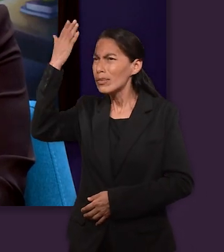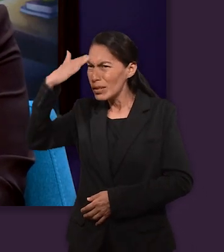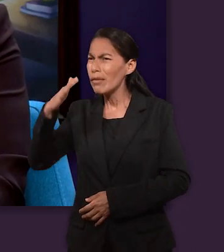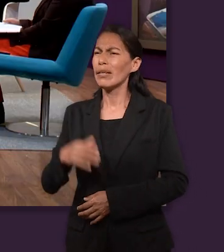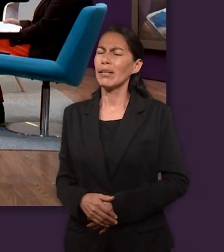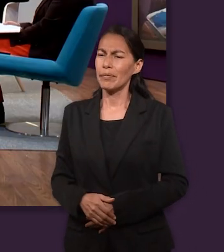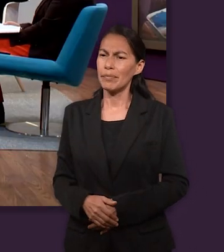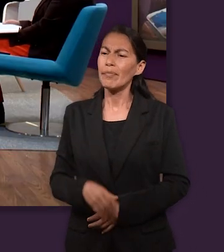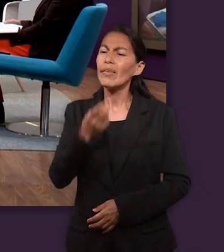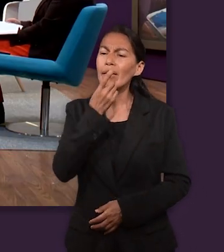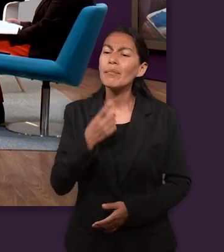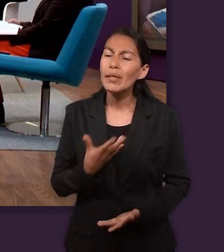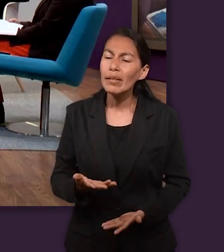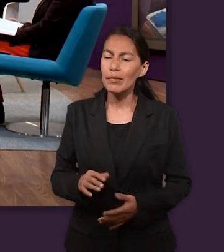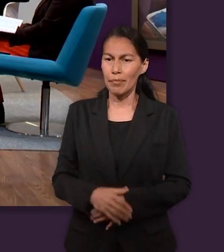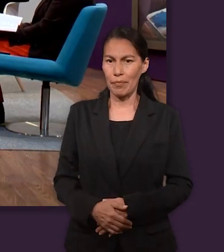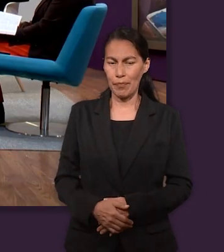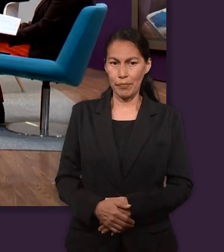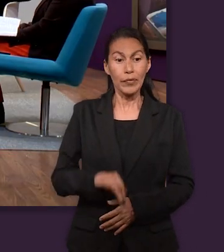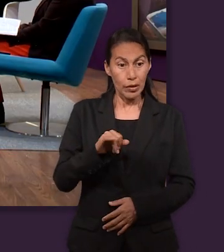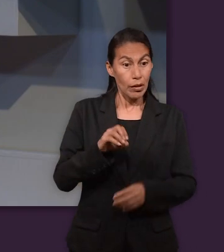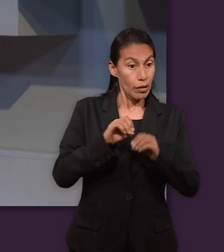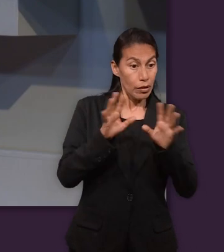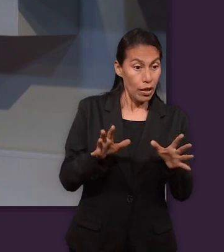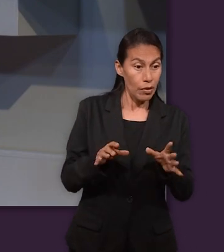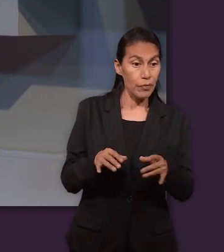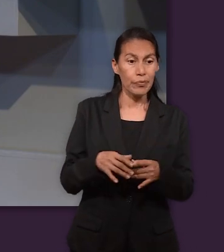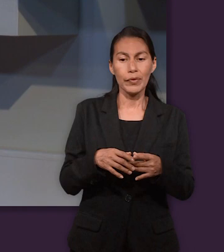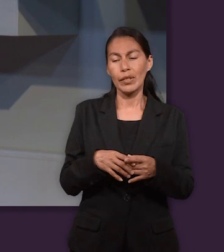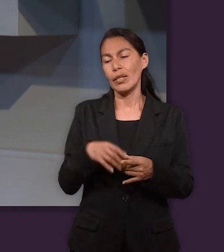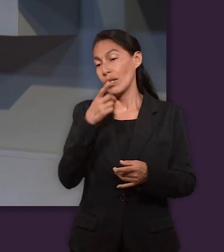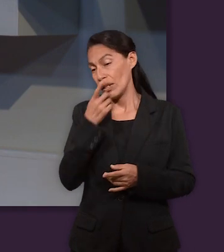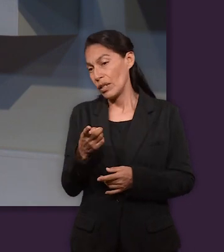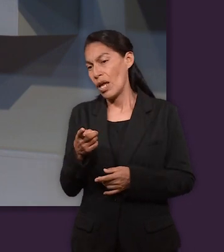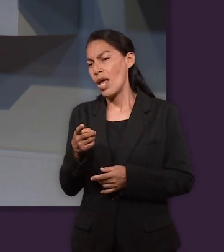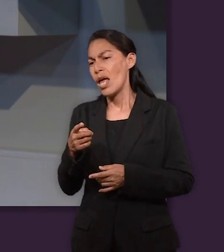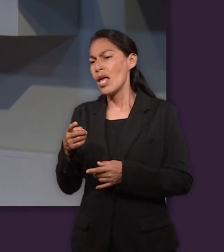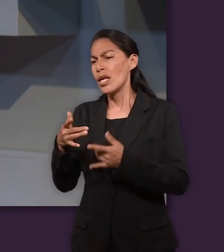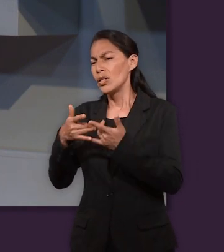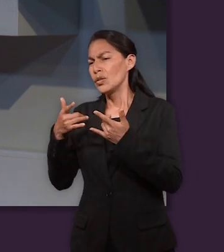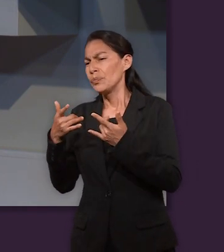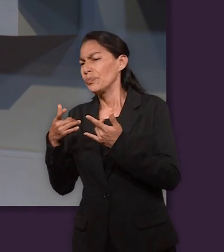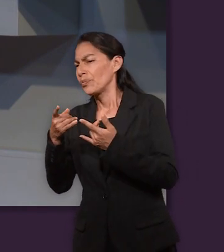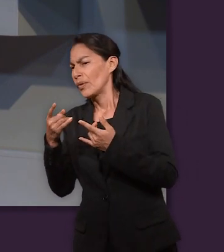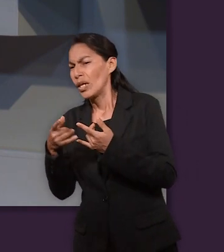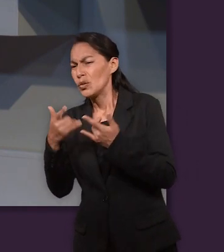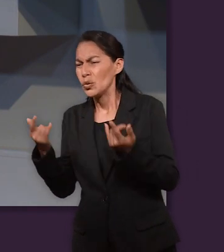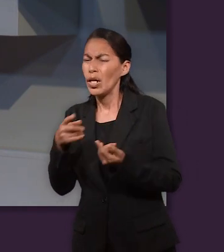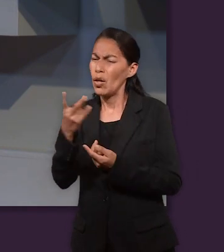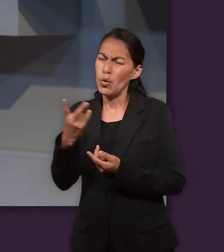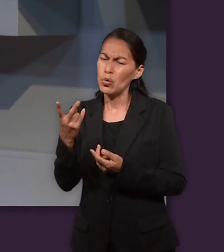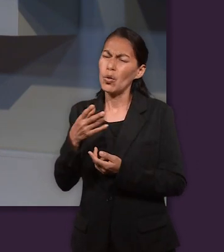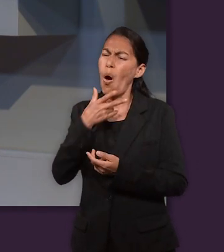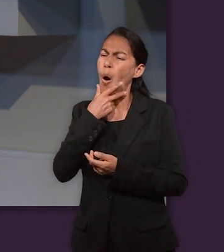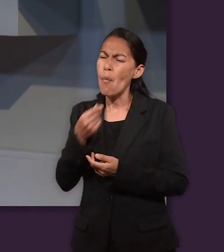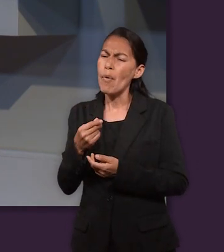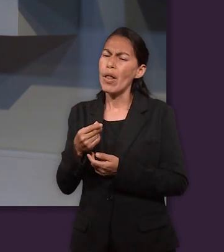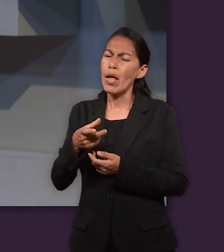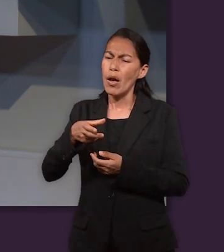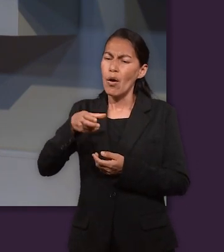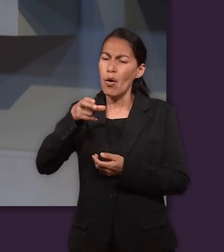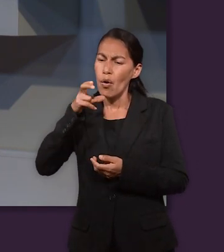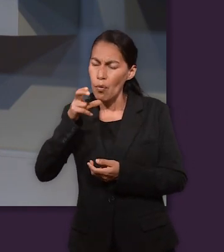claro que era Dios. Sí. Que no era él exactamente. Exactamente. Entonces, siguiendo con la historia, él interpreta los sueños y les dice